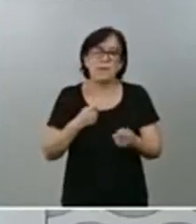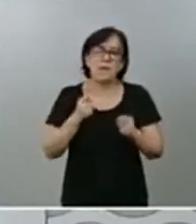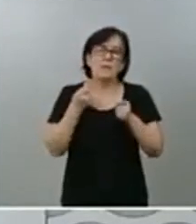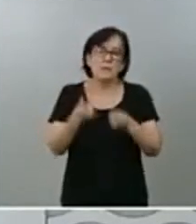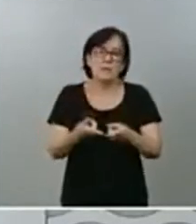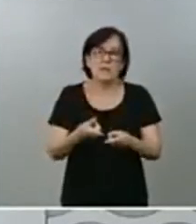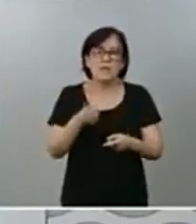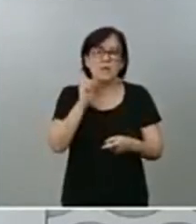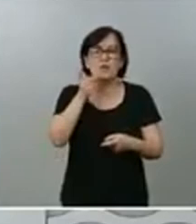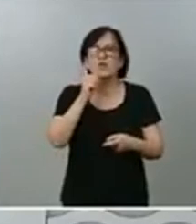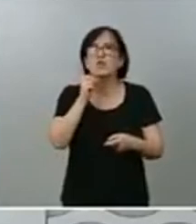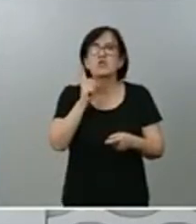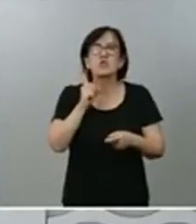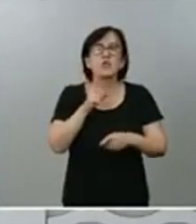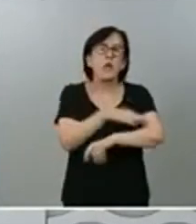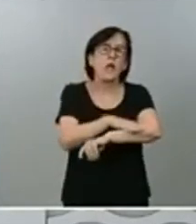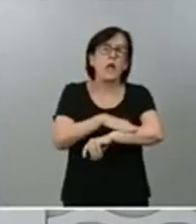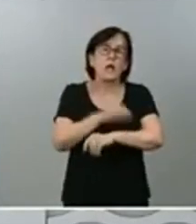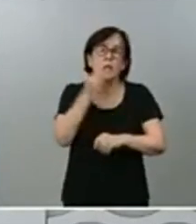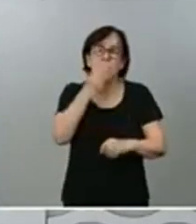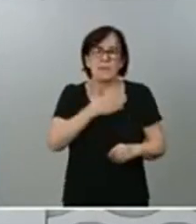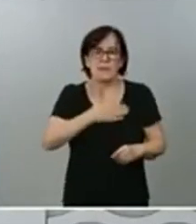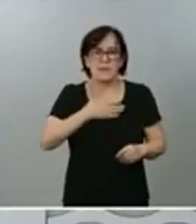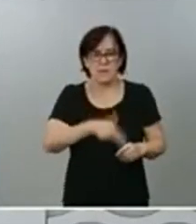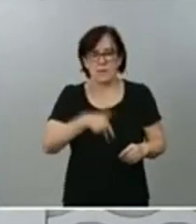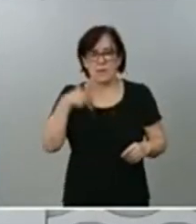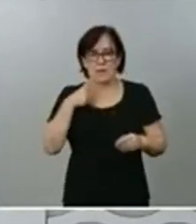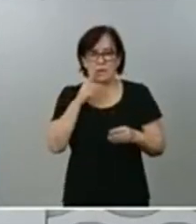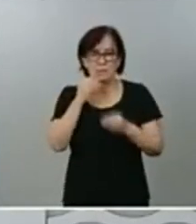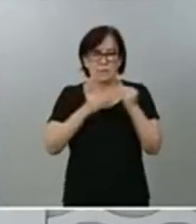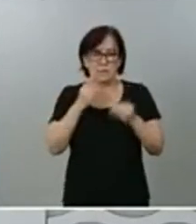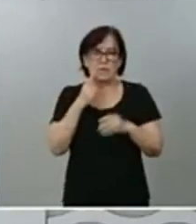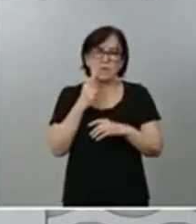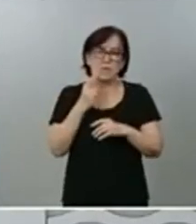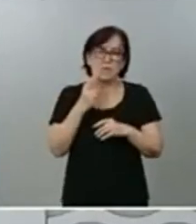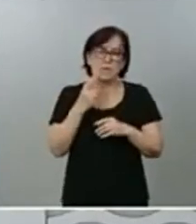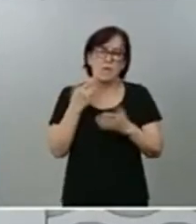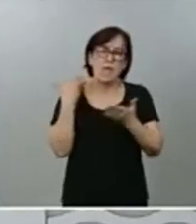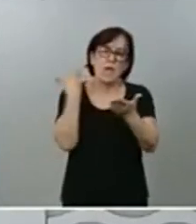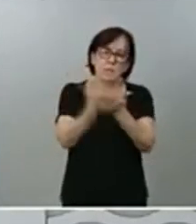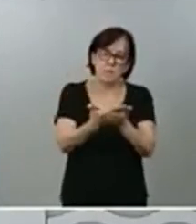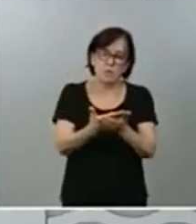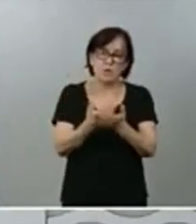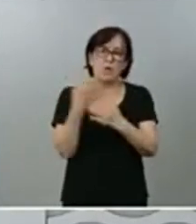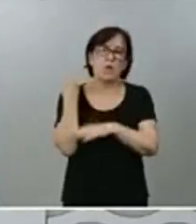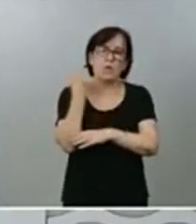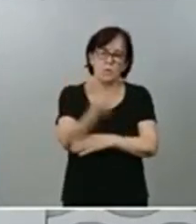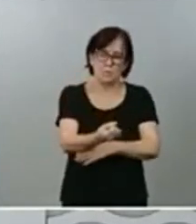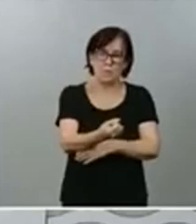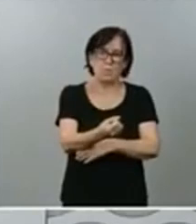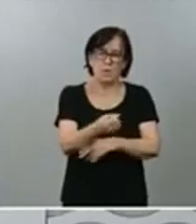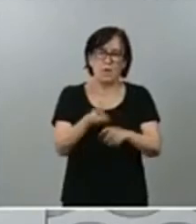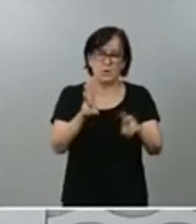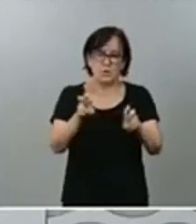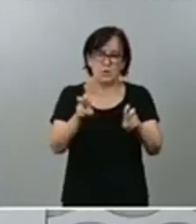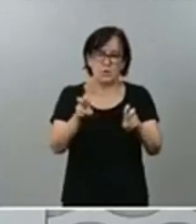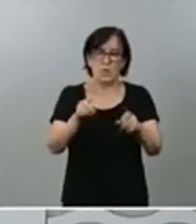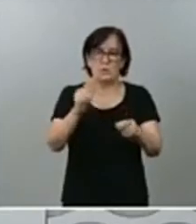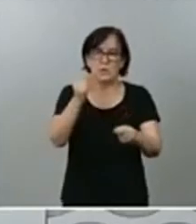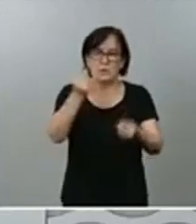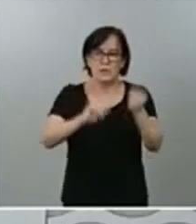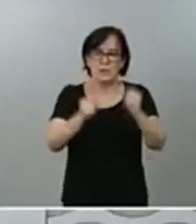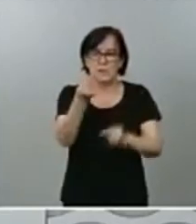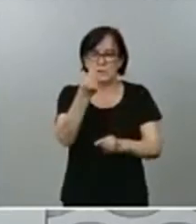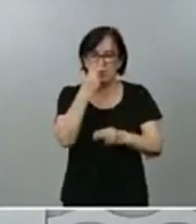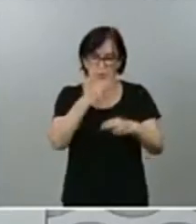a este Gobierno, sino al bienestar general a través de sus aportaciones y de su apoyo a estas nuevas cuentas públicas. Eso es lo que nos preocupa.